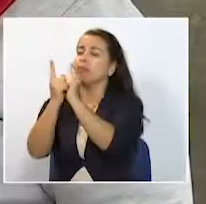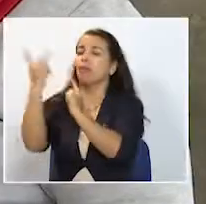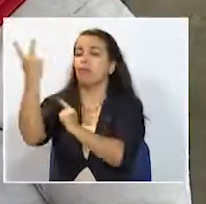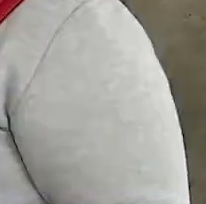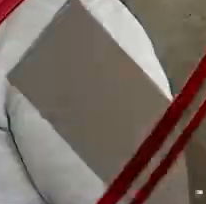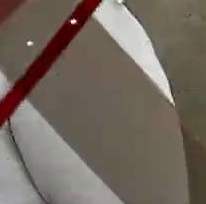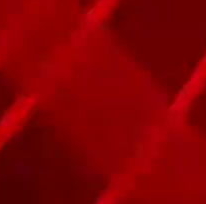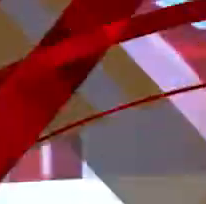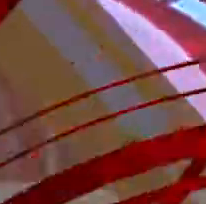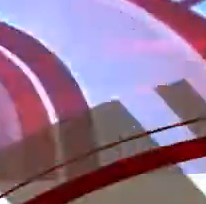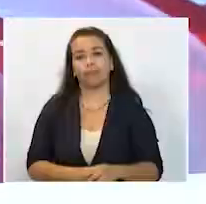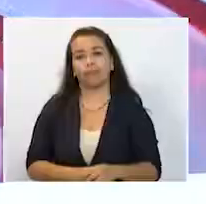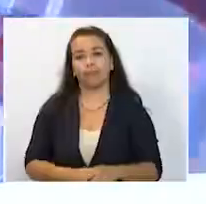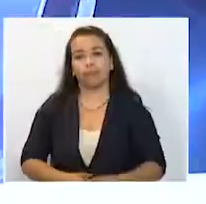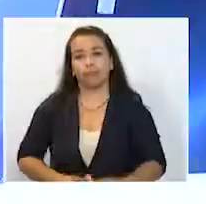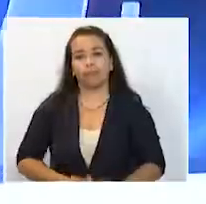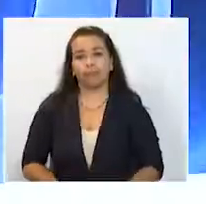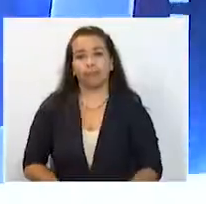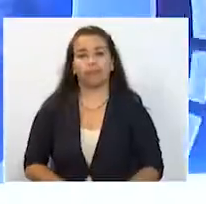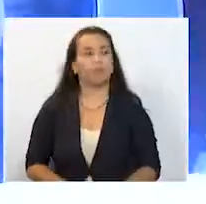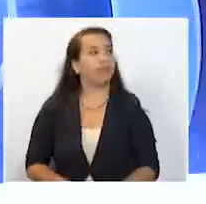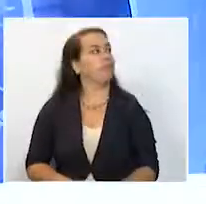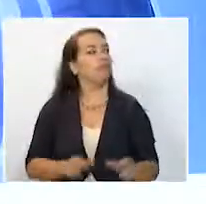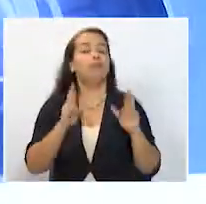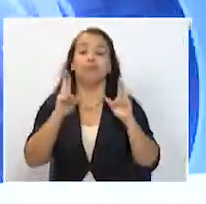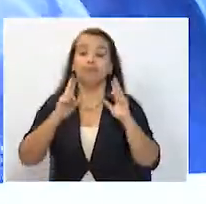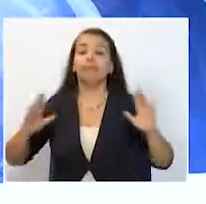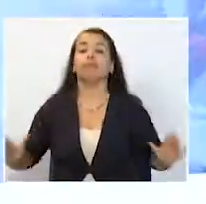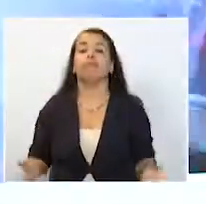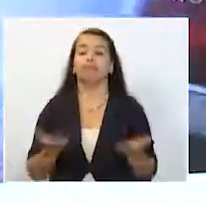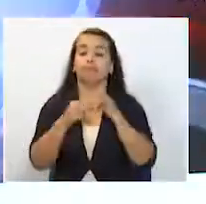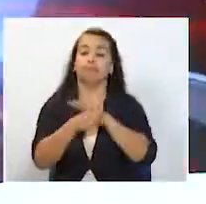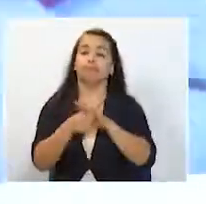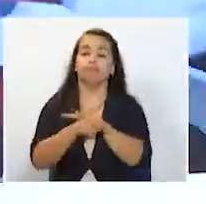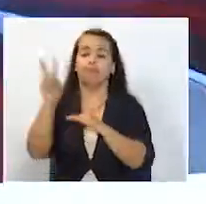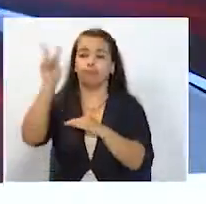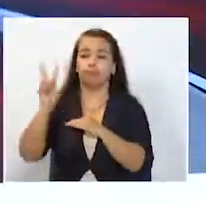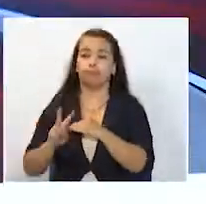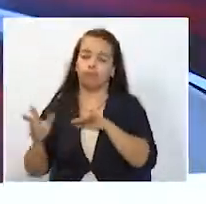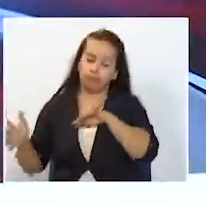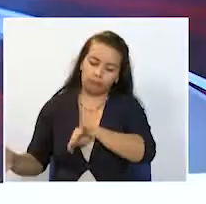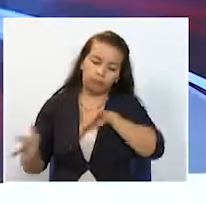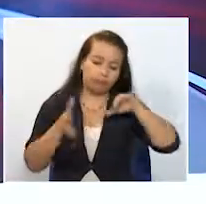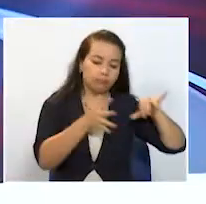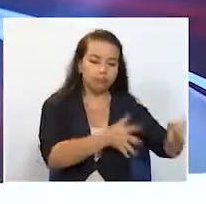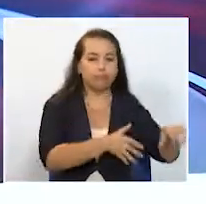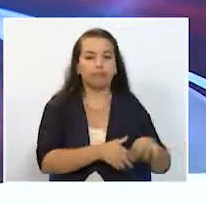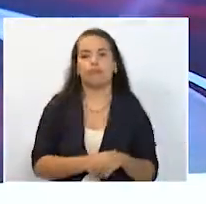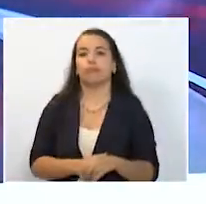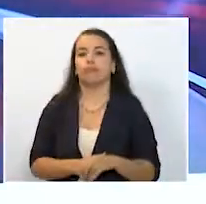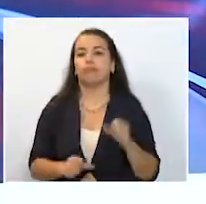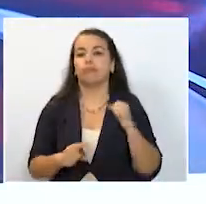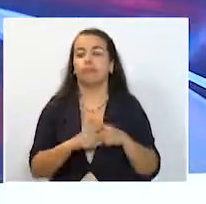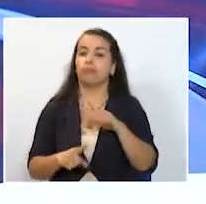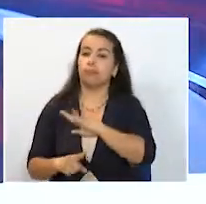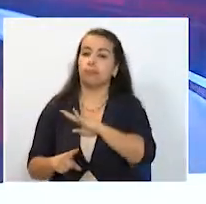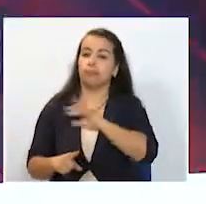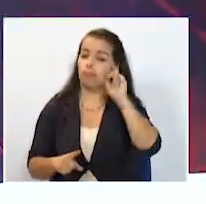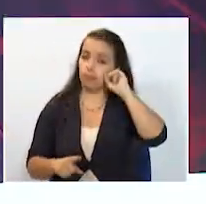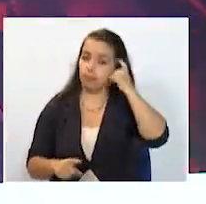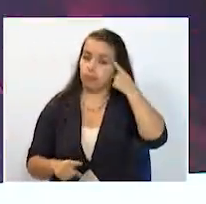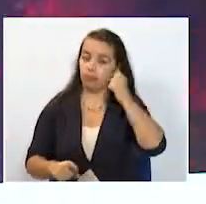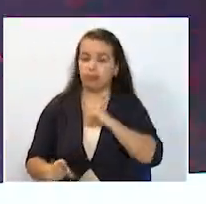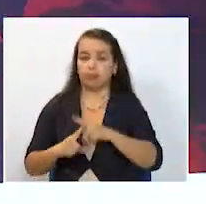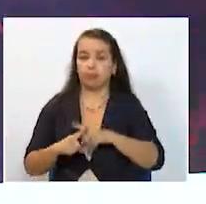Venezuela y esperemos que si mejore toda la situación en Venezuela y cambiando de información el exalcalde y exgobernador